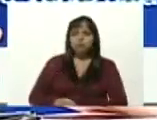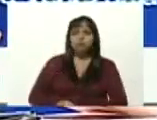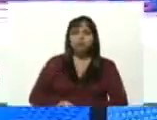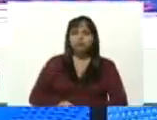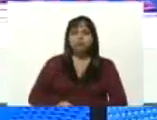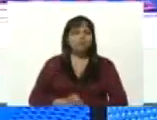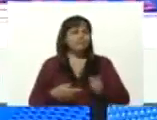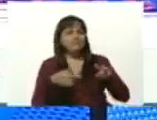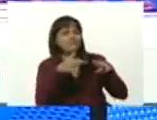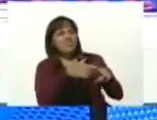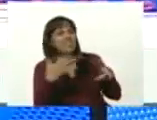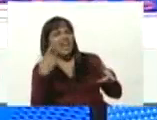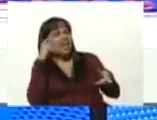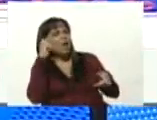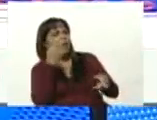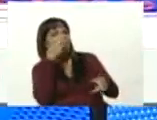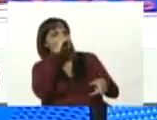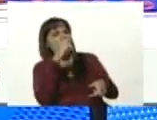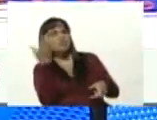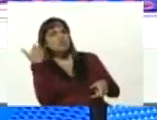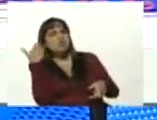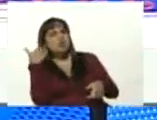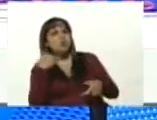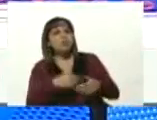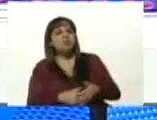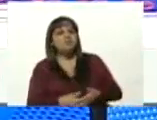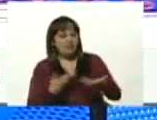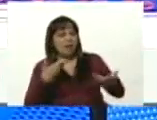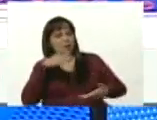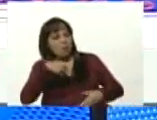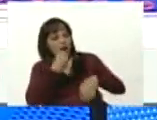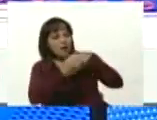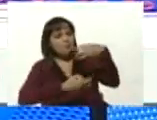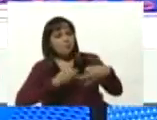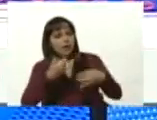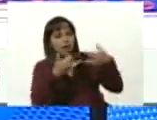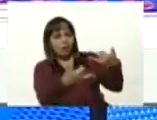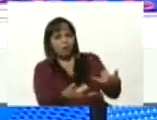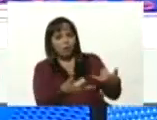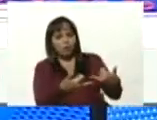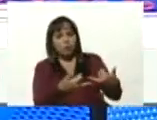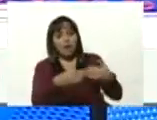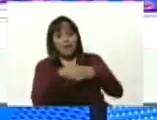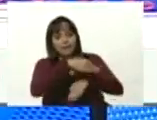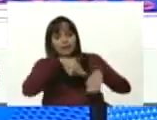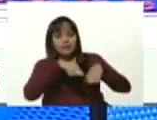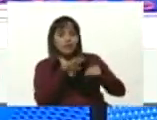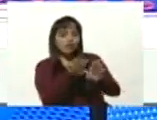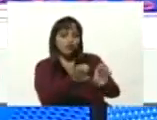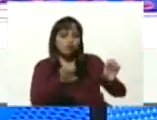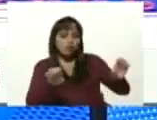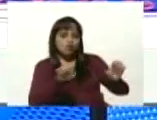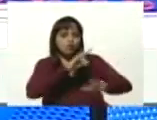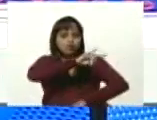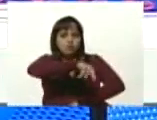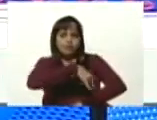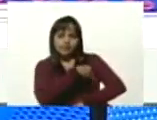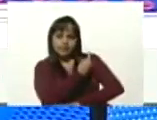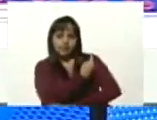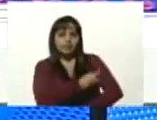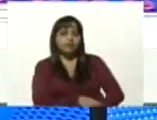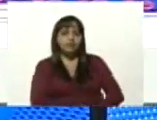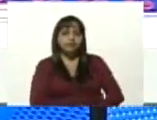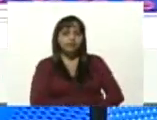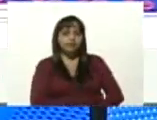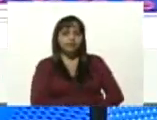¿Qué recuerdas tú de esos momentos y qué balance puedes hacer desde el Ministerio de Educación Universitaria